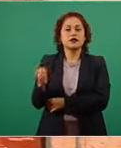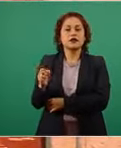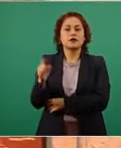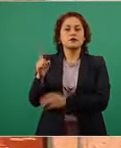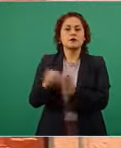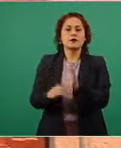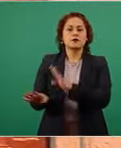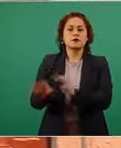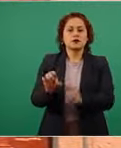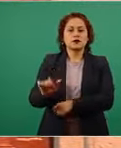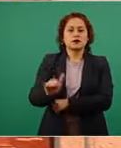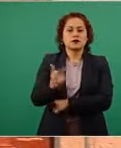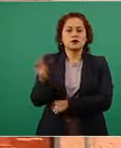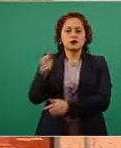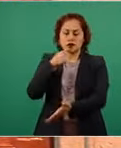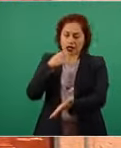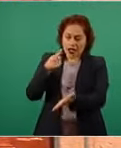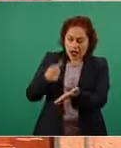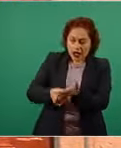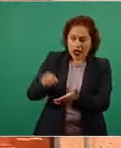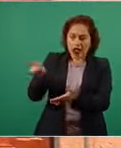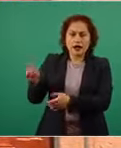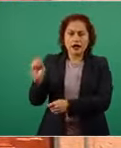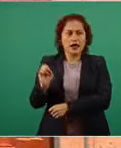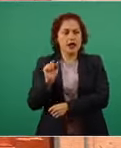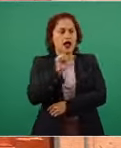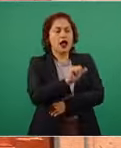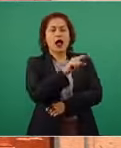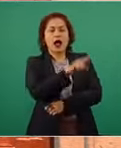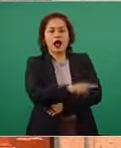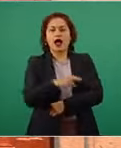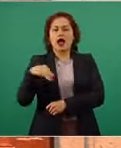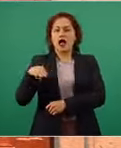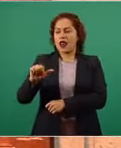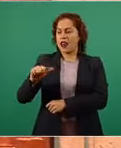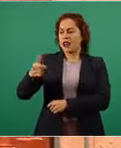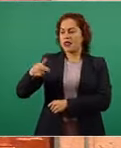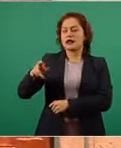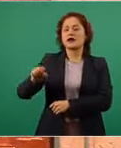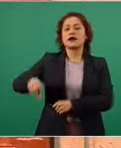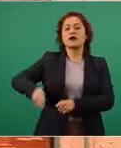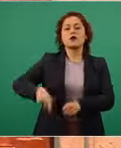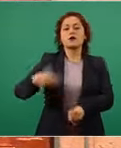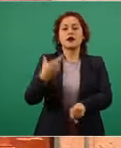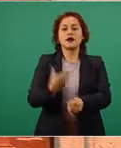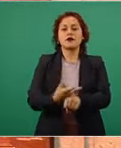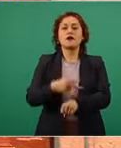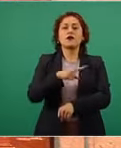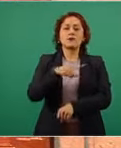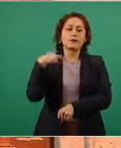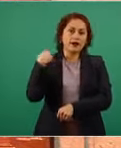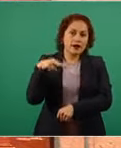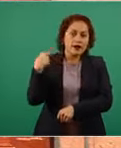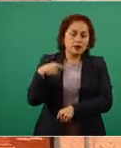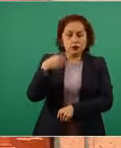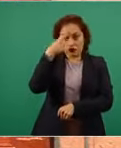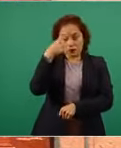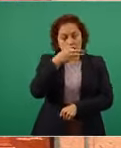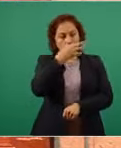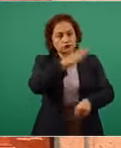escribe a Manuel M. Alegre, gobernador de Veracruz, para señalarle que en las elecciones locales,